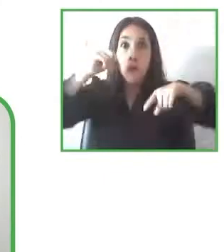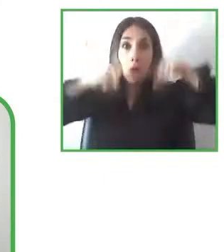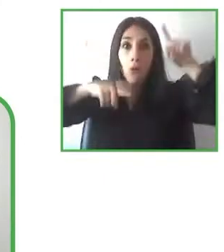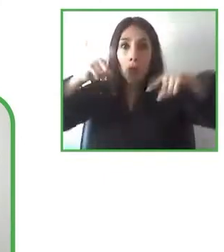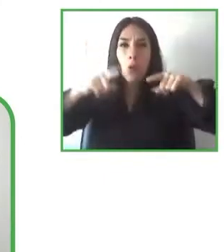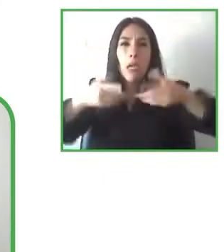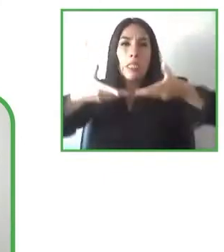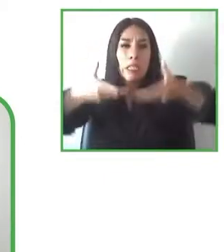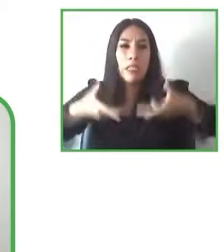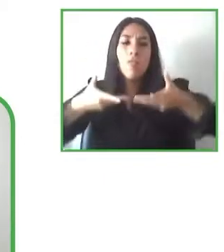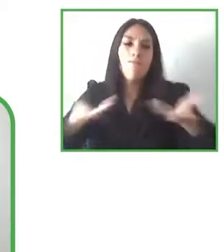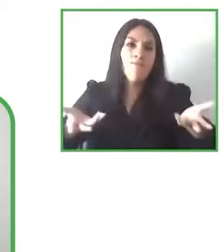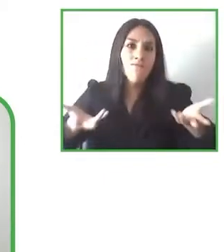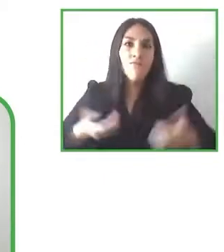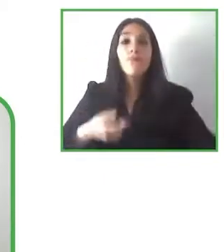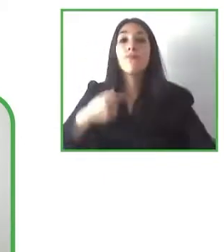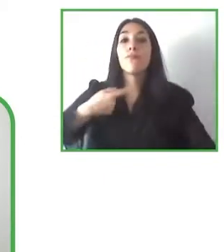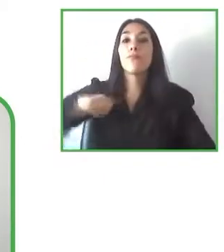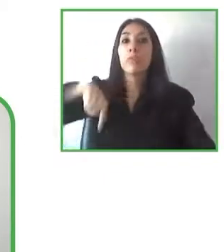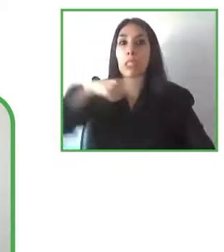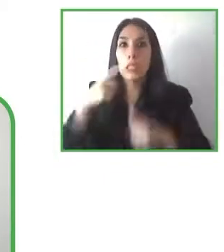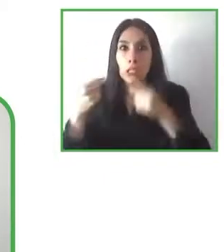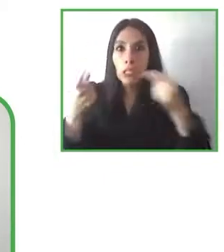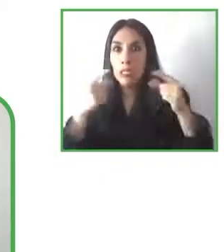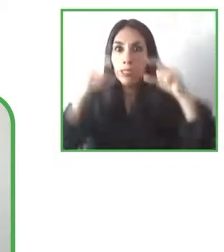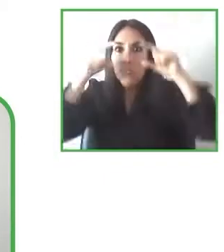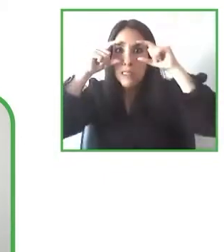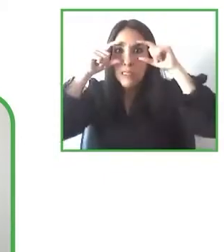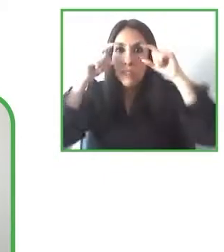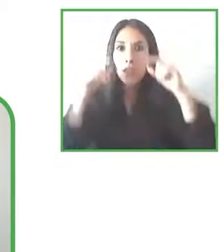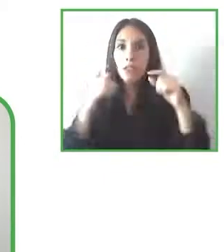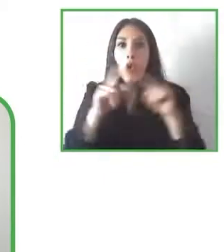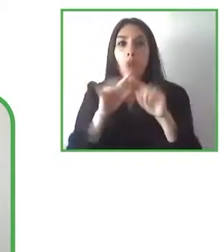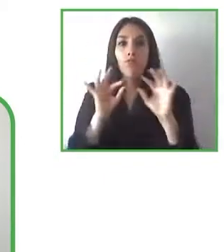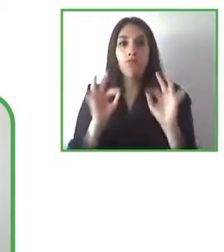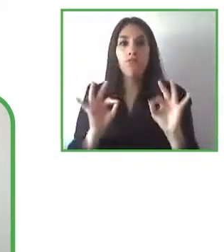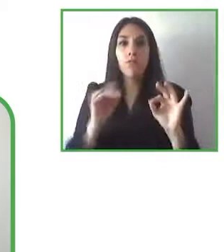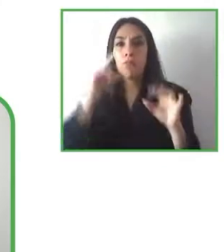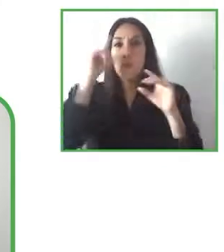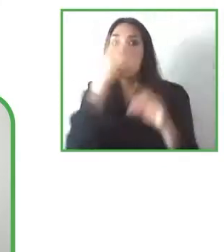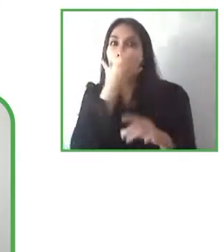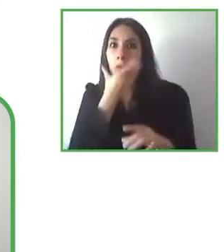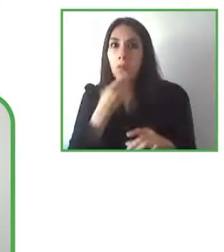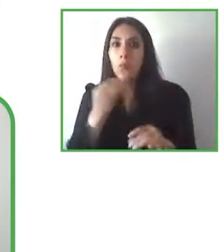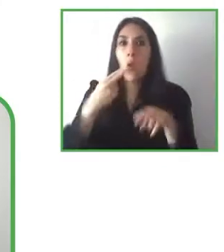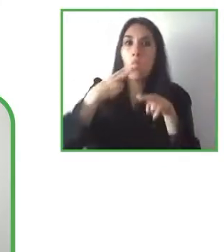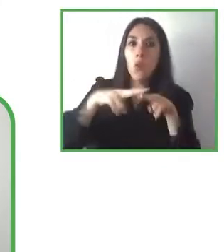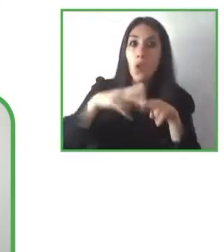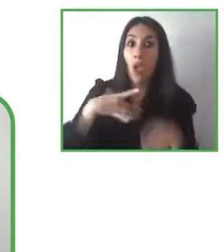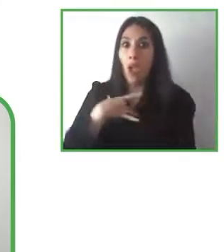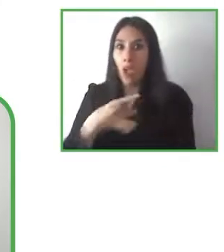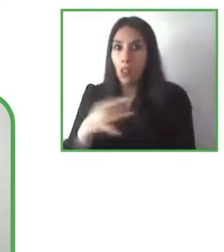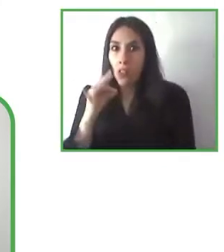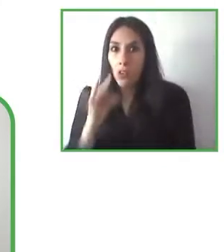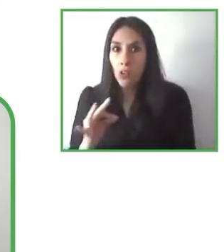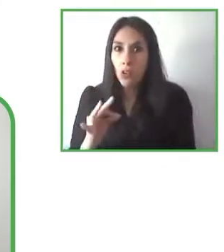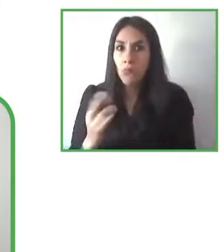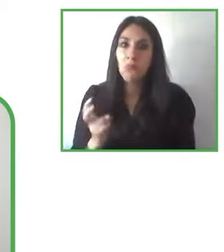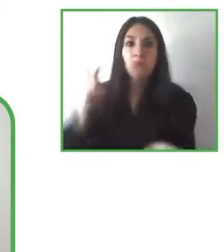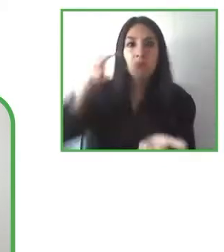buscar lentes que sean más fáciles de utilizar y nos encantaría estar ahí en ese punto de